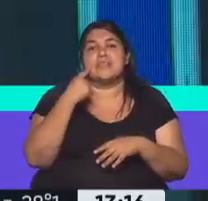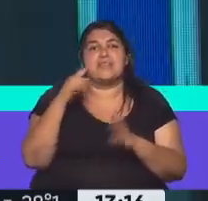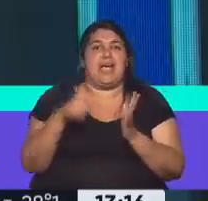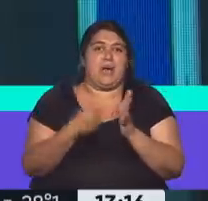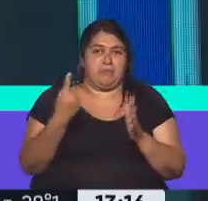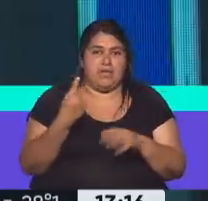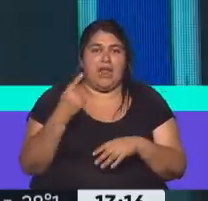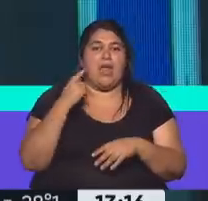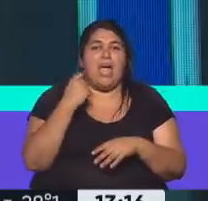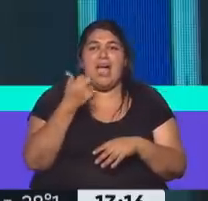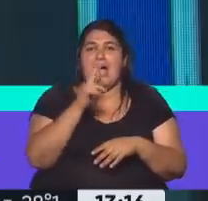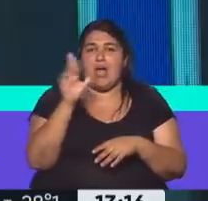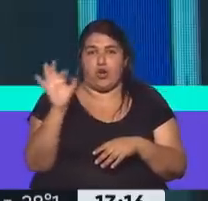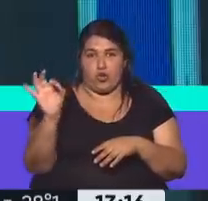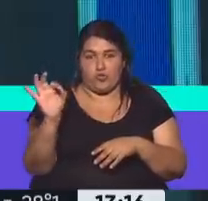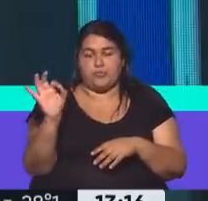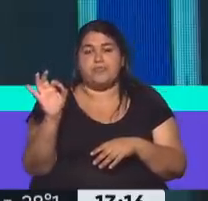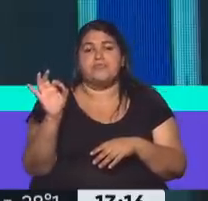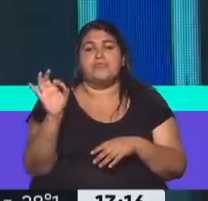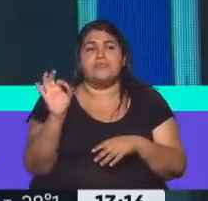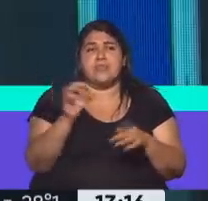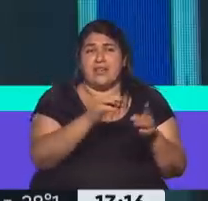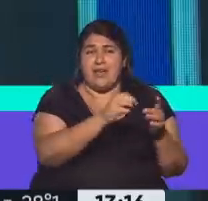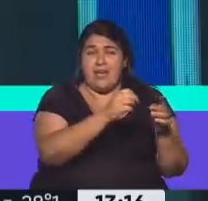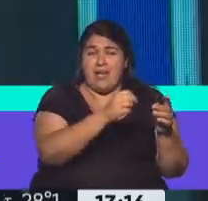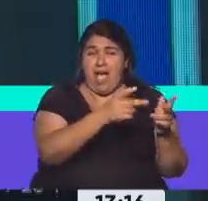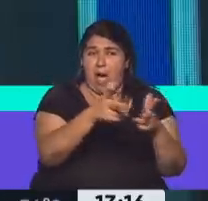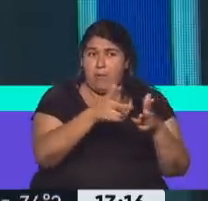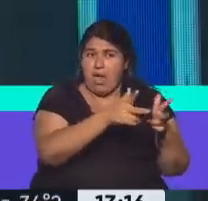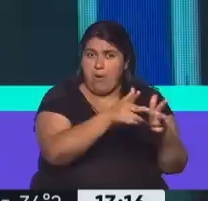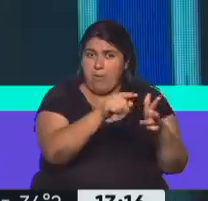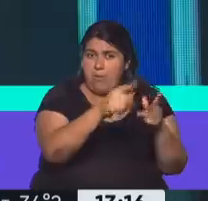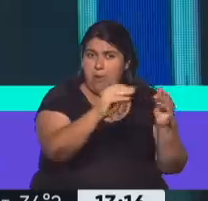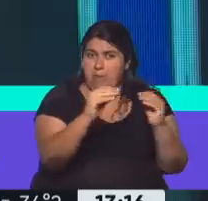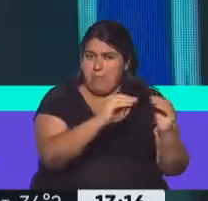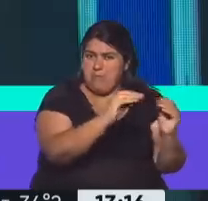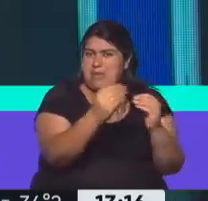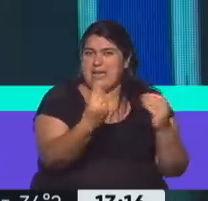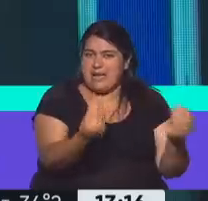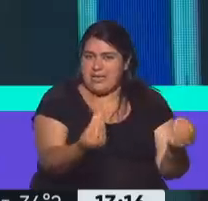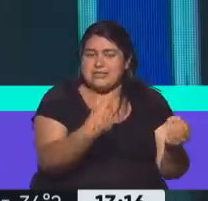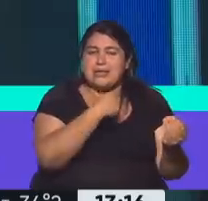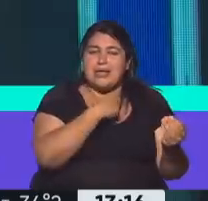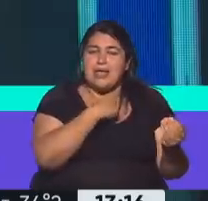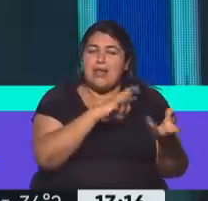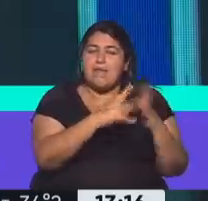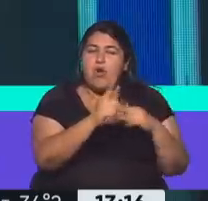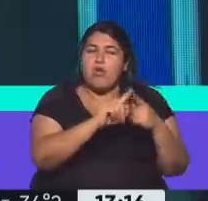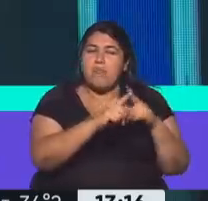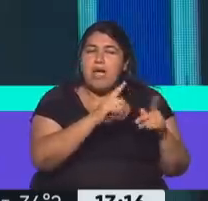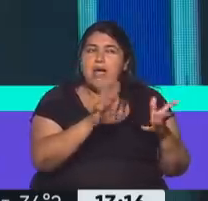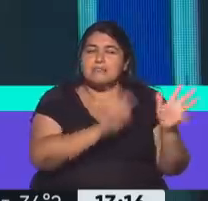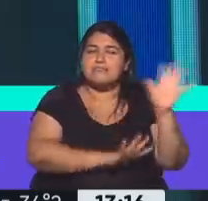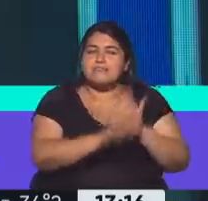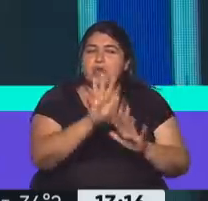hablamos de Julio Garro. De lo que se hablaba era precisamente de tratar de armar un entramado,